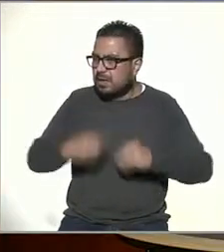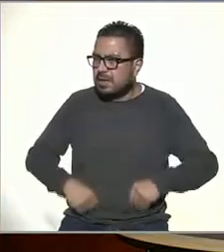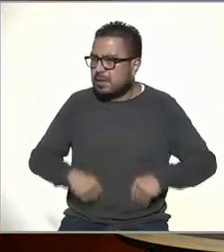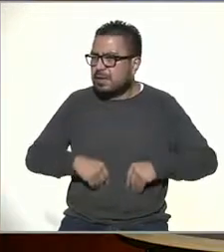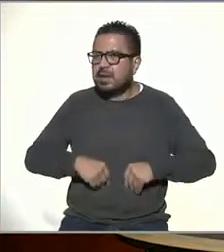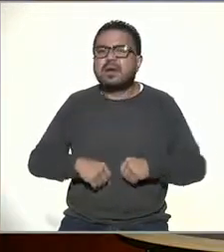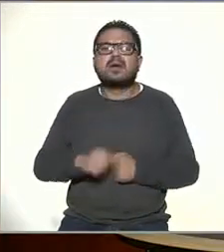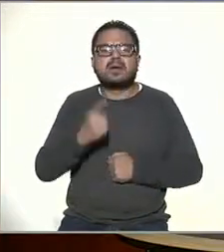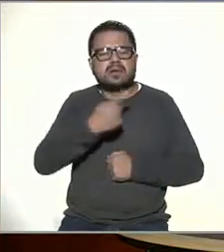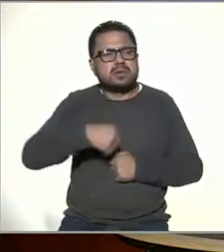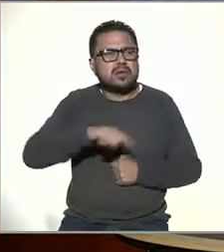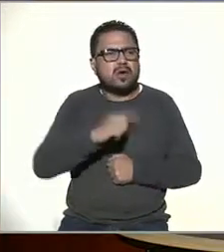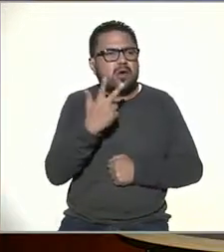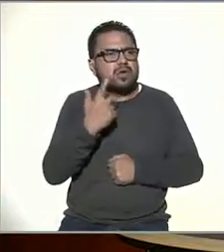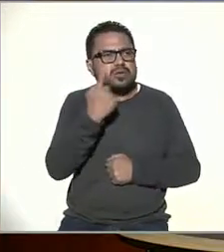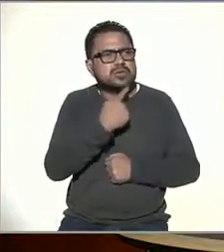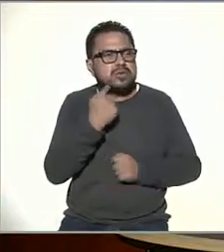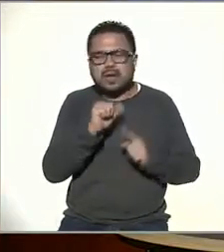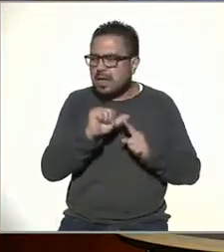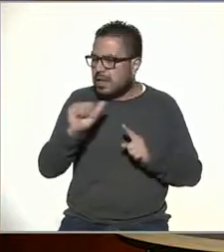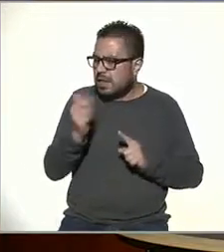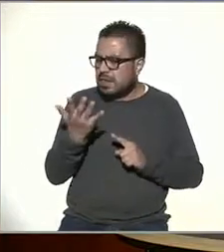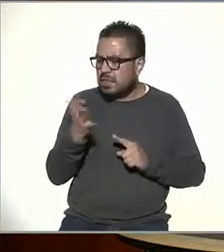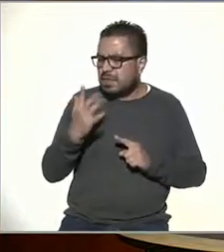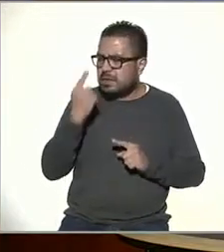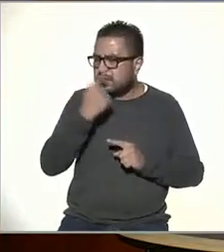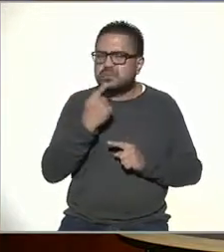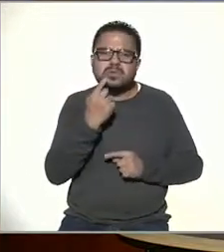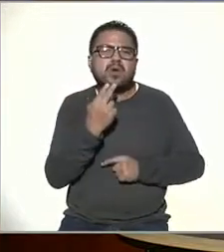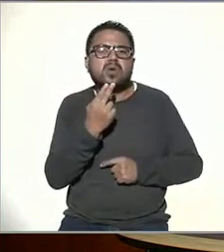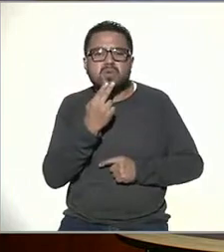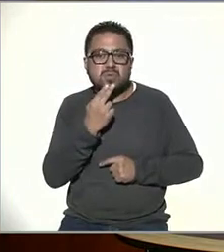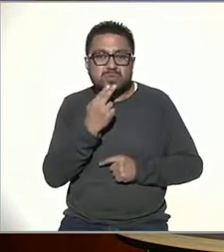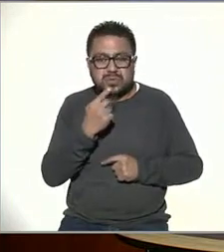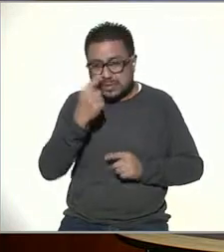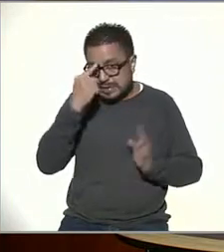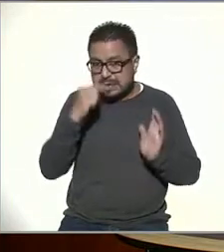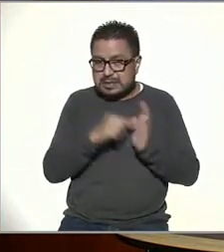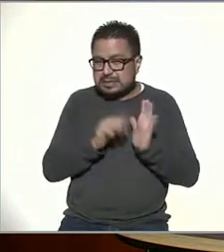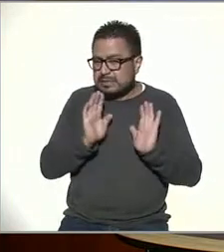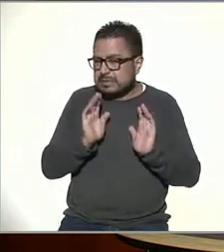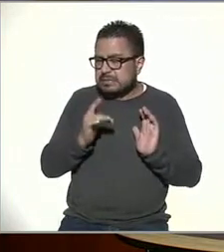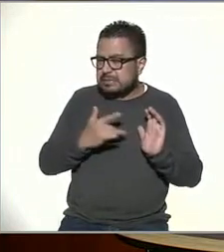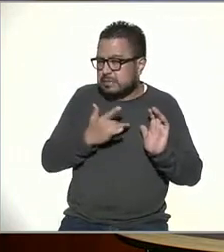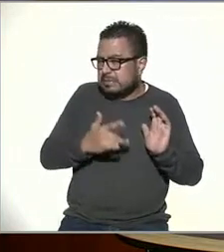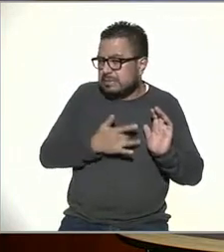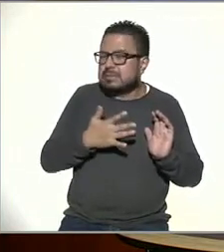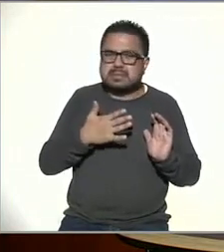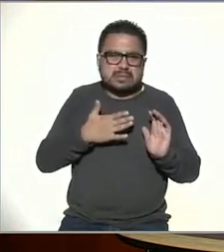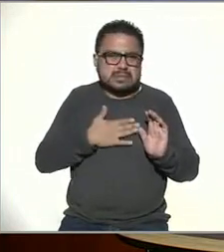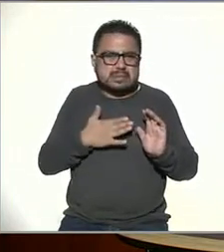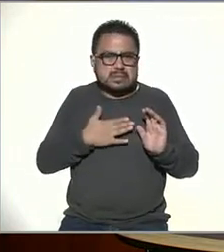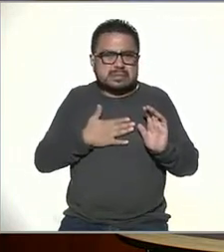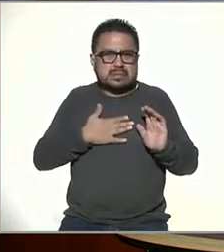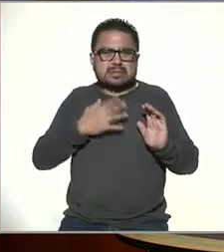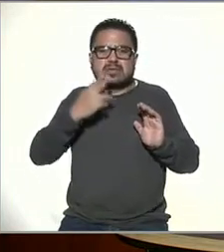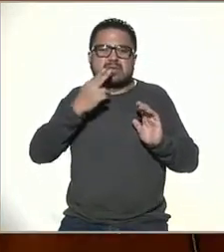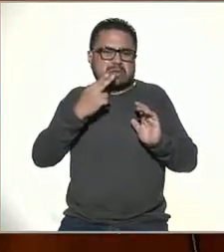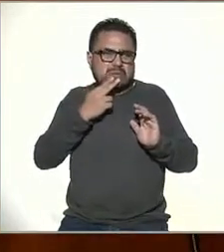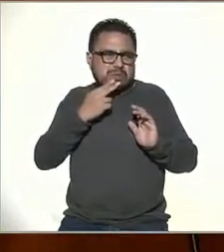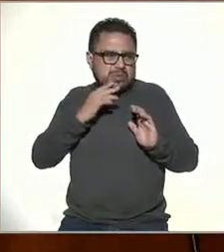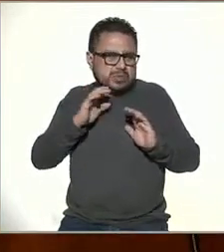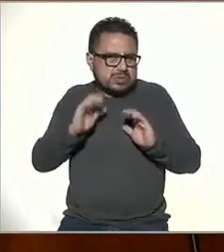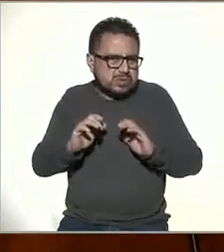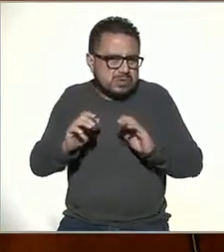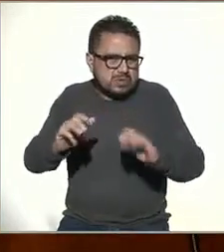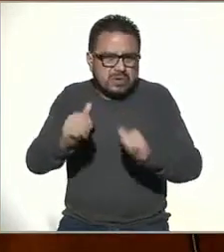Pasamos de 8 a 10 horas, digamos, en el uso. Y eso yo creo que me estoy viendo un poquito... Conservador. Conservador